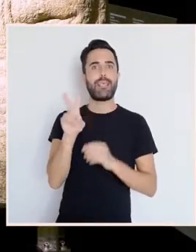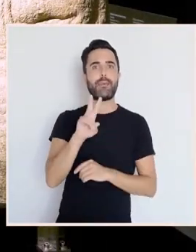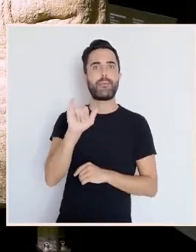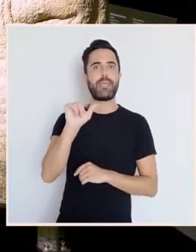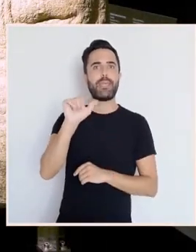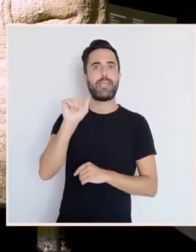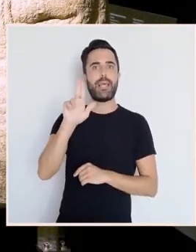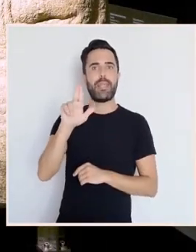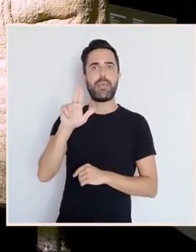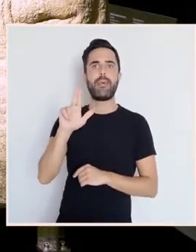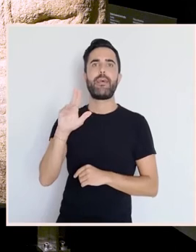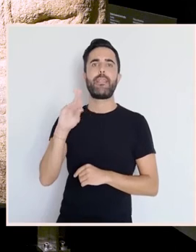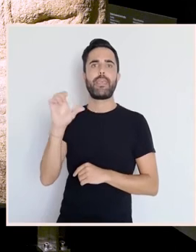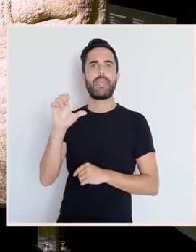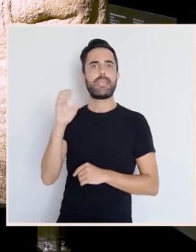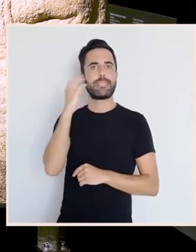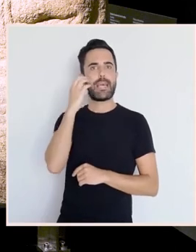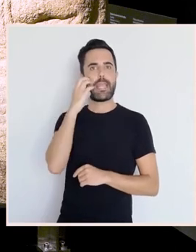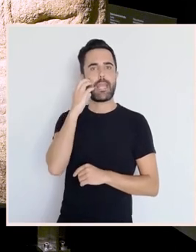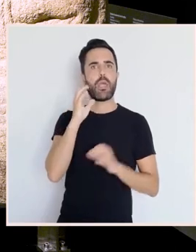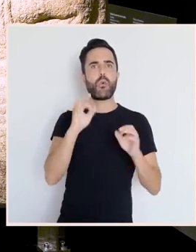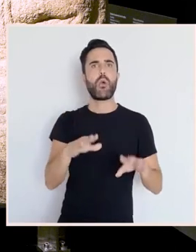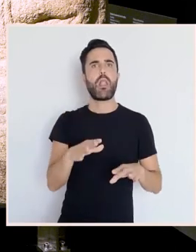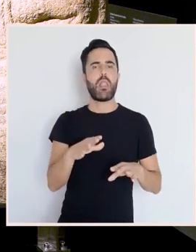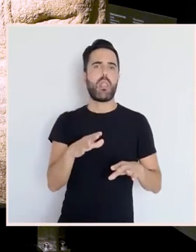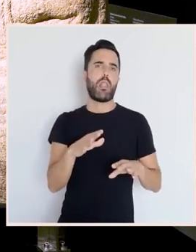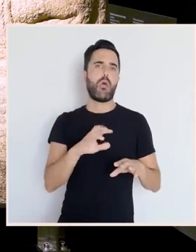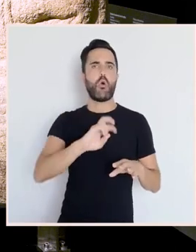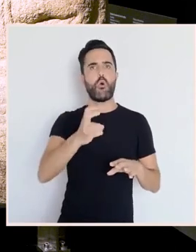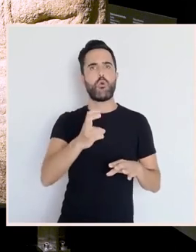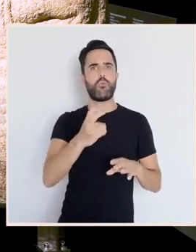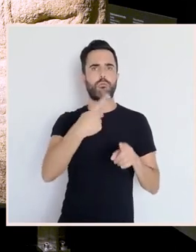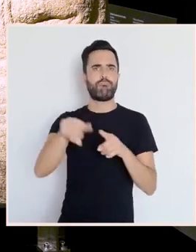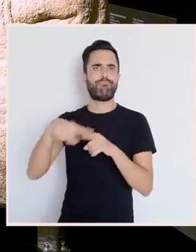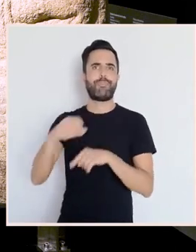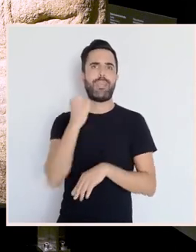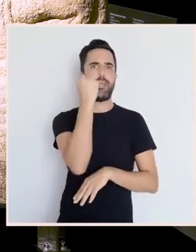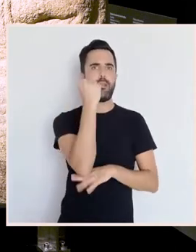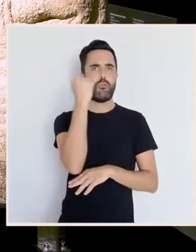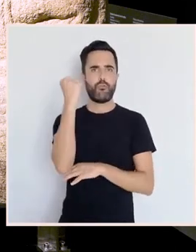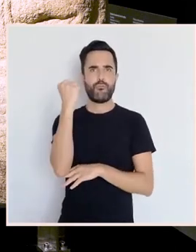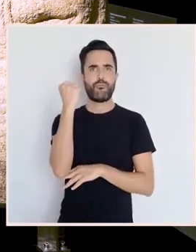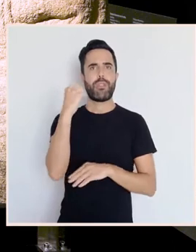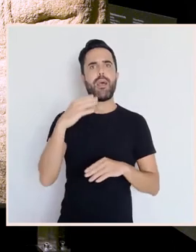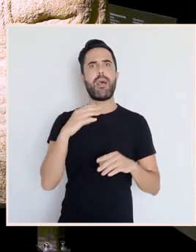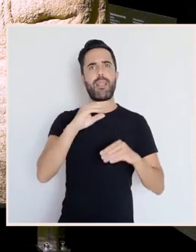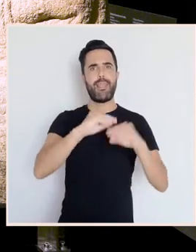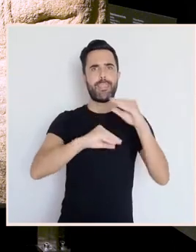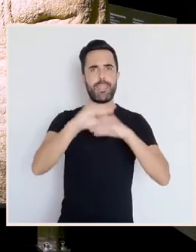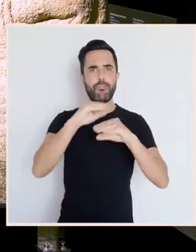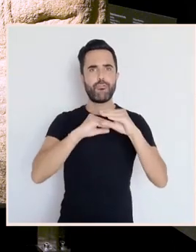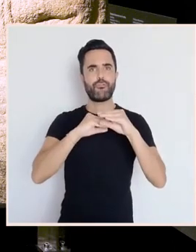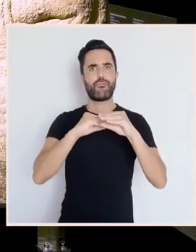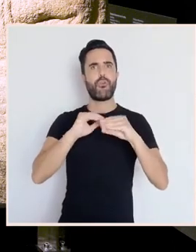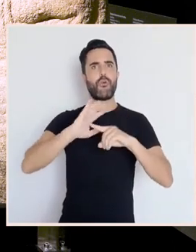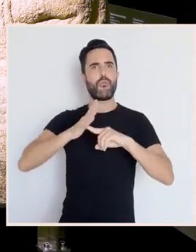como restos dunha columna, partes dun muiño ou ladrillos. É bastante habitual atopar este